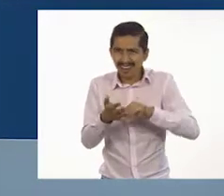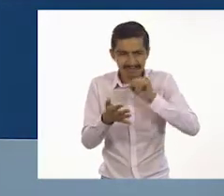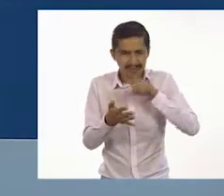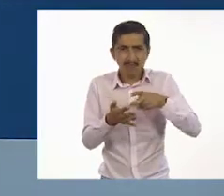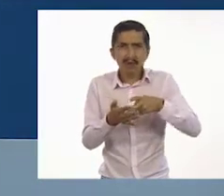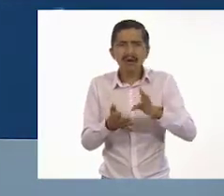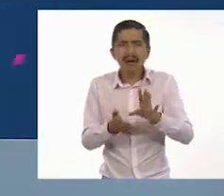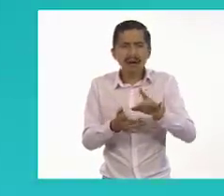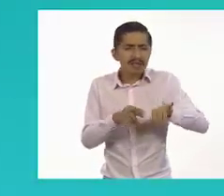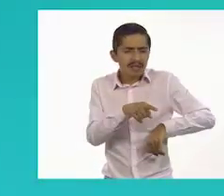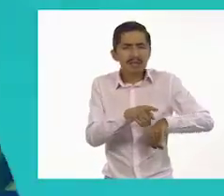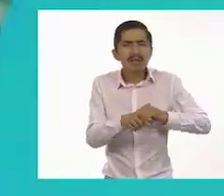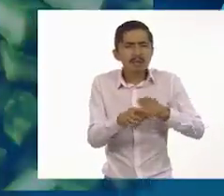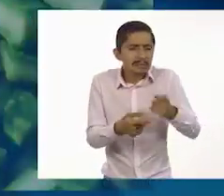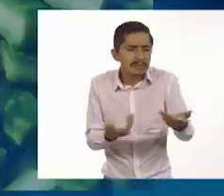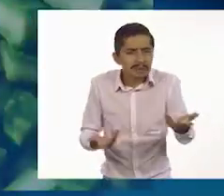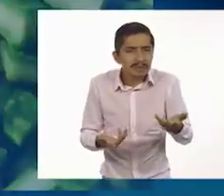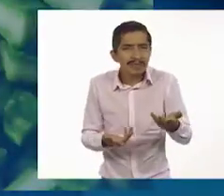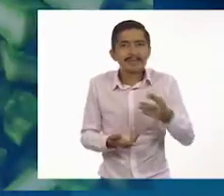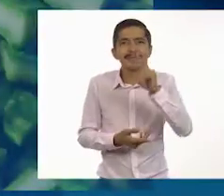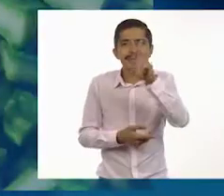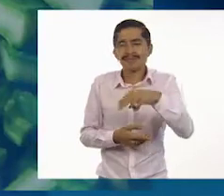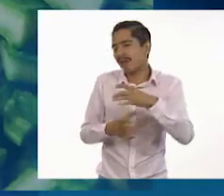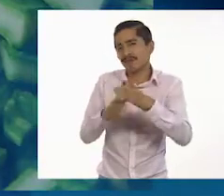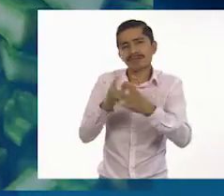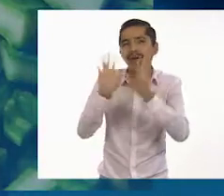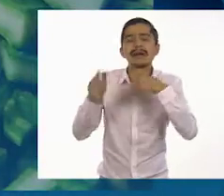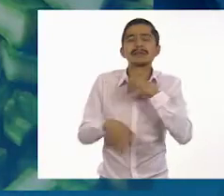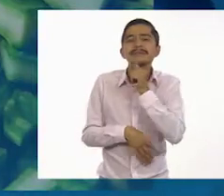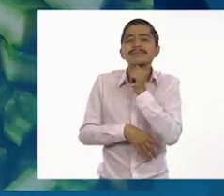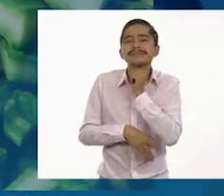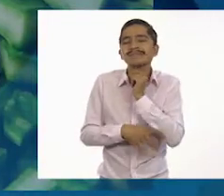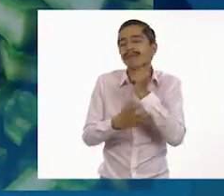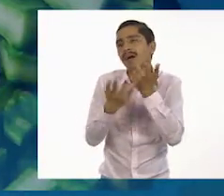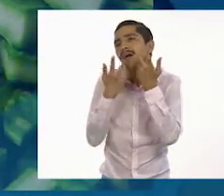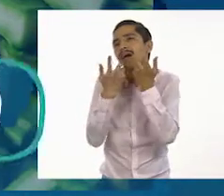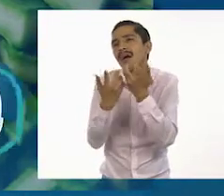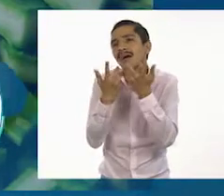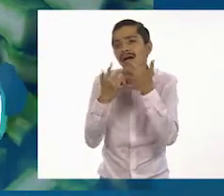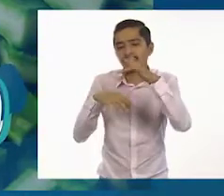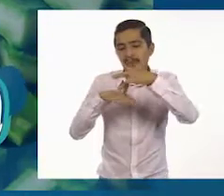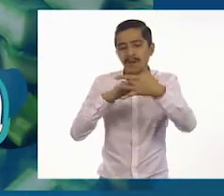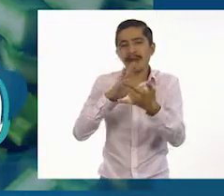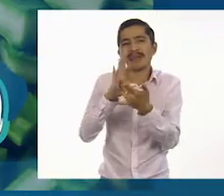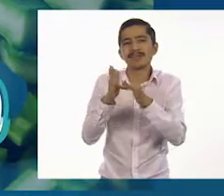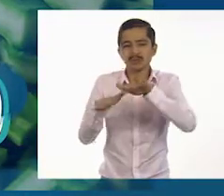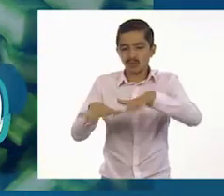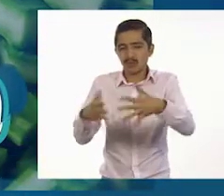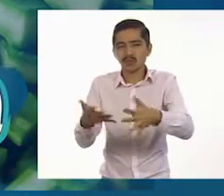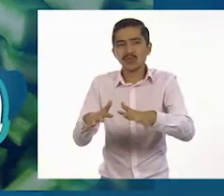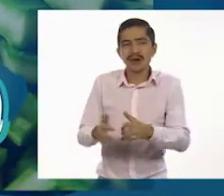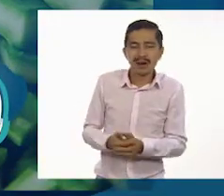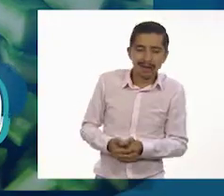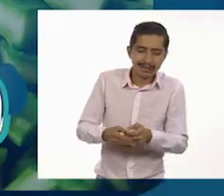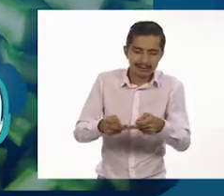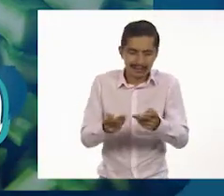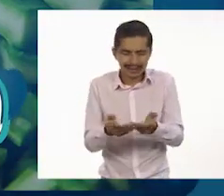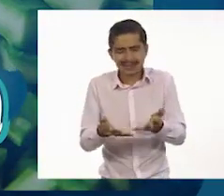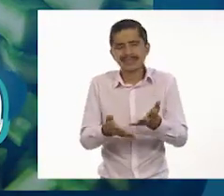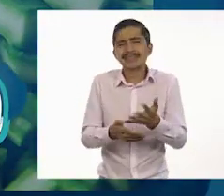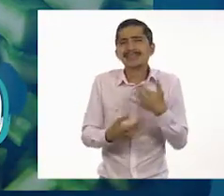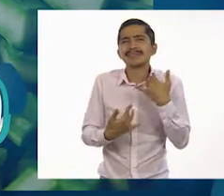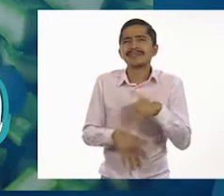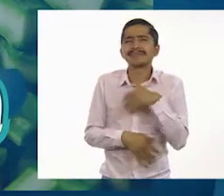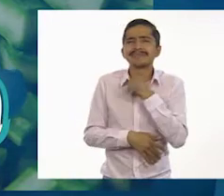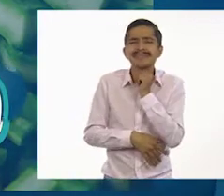varias cosas. Se me antojaron unos nopalitos asados, como lo que nos platica. Ay, hasta se me hizo